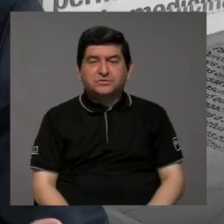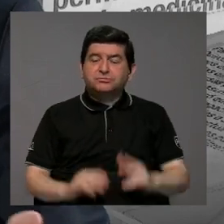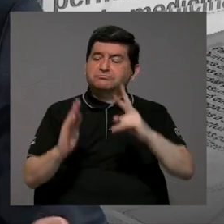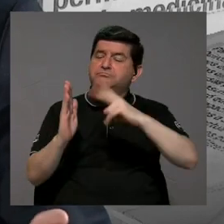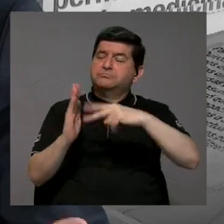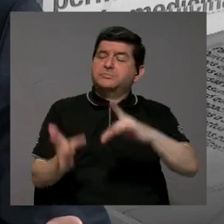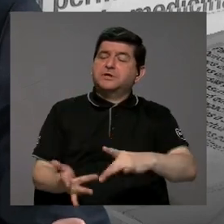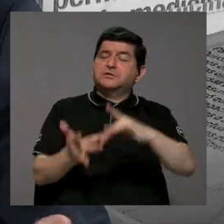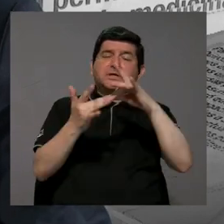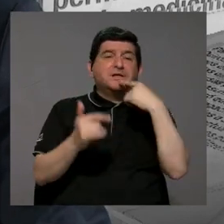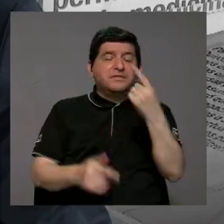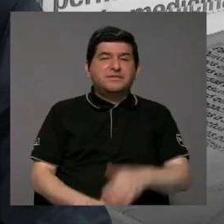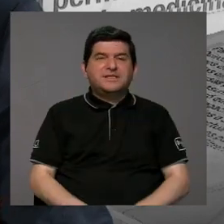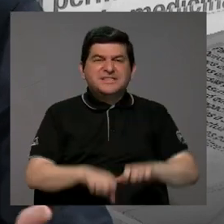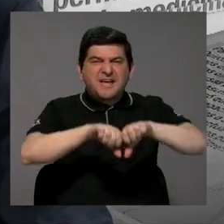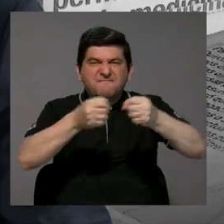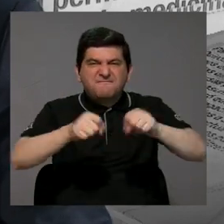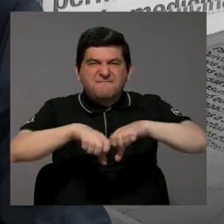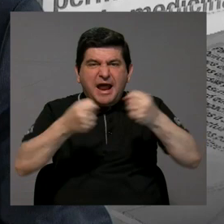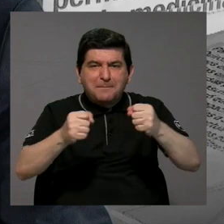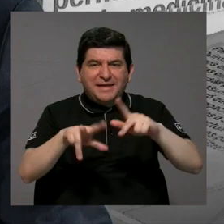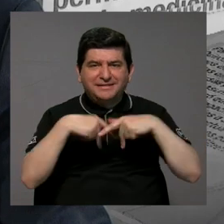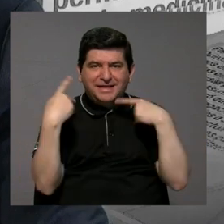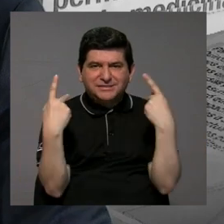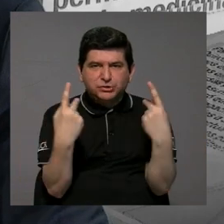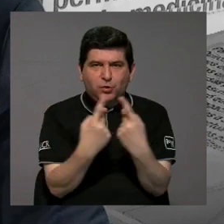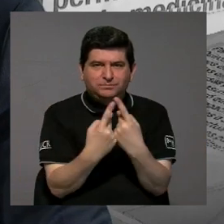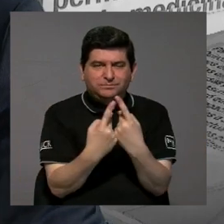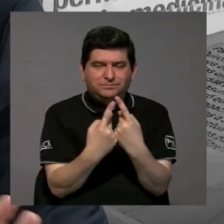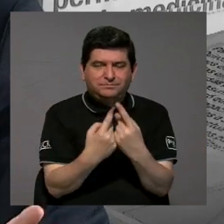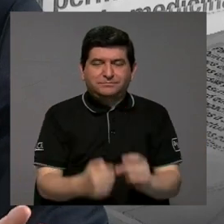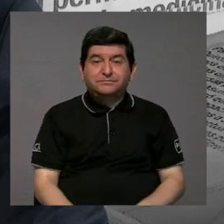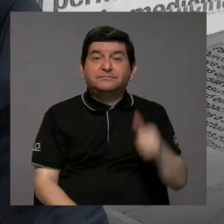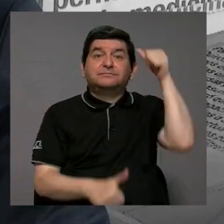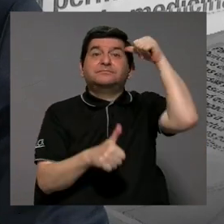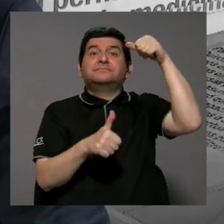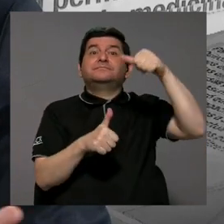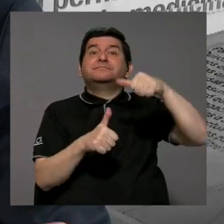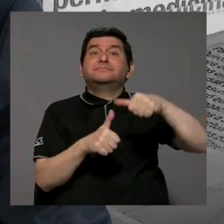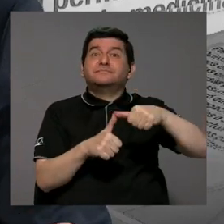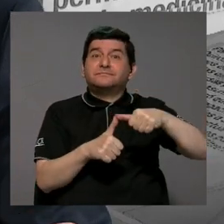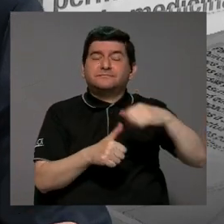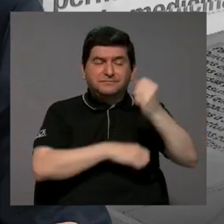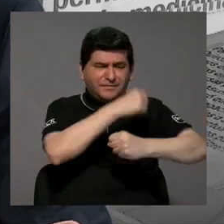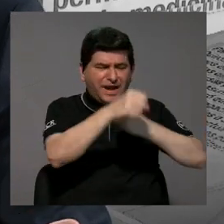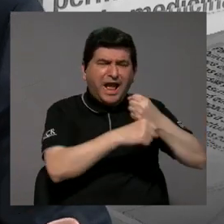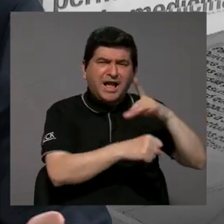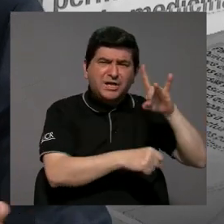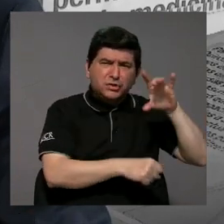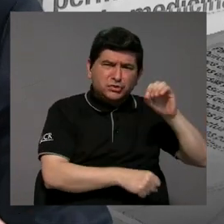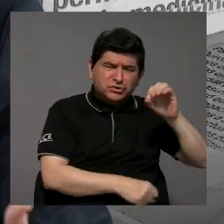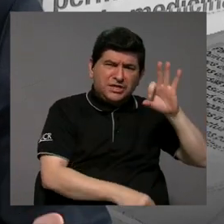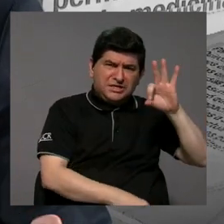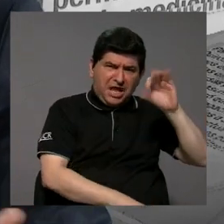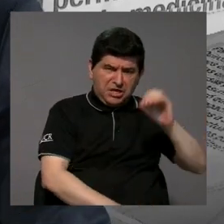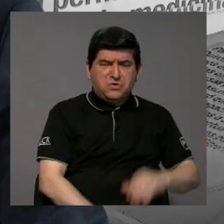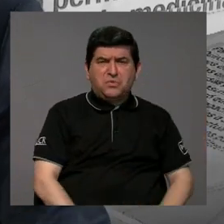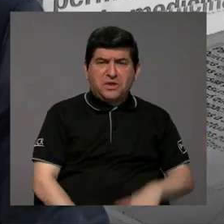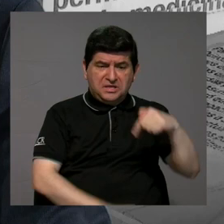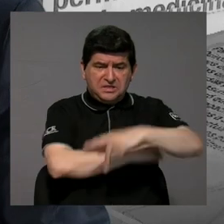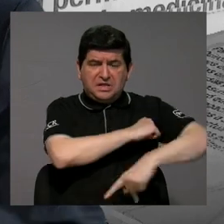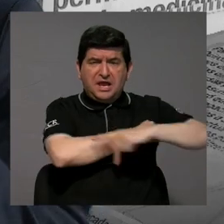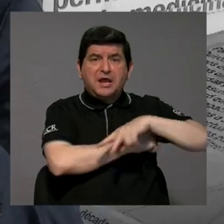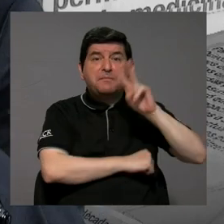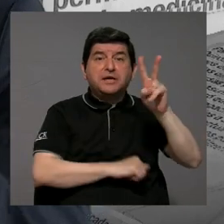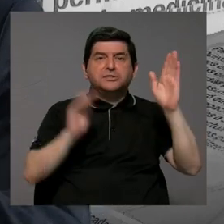en la literatura especializada se llama fragmentación partidaria. Recordemos nosotros que en los ochentas y los noventas básicamente